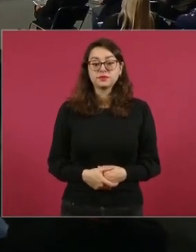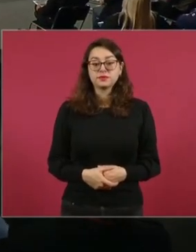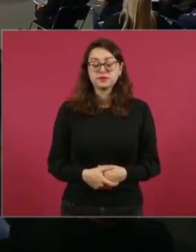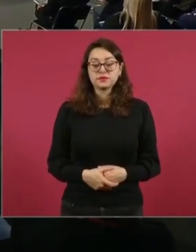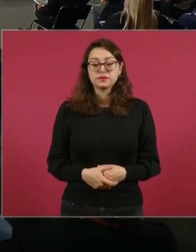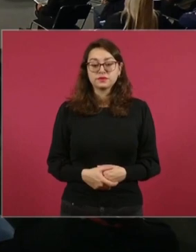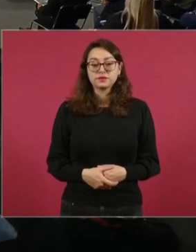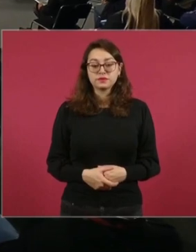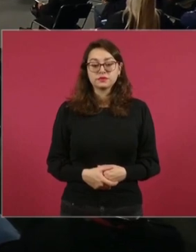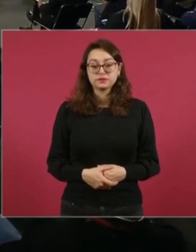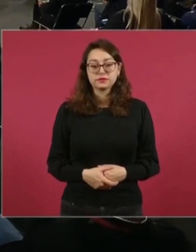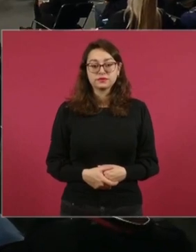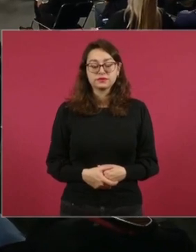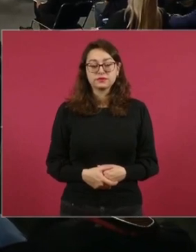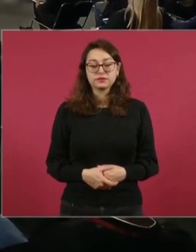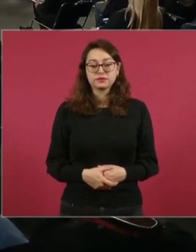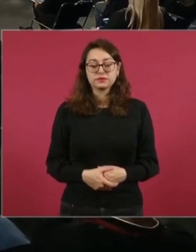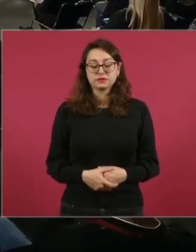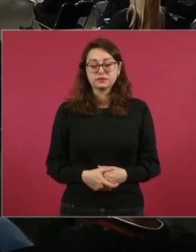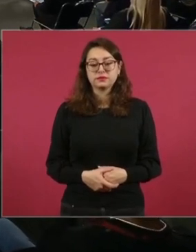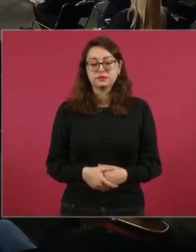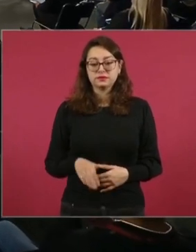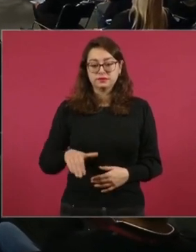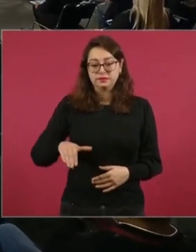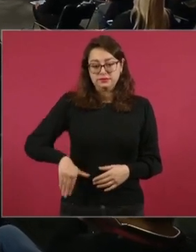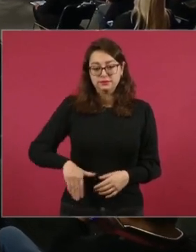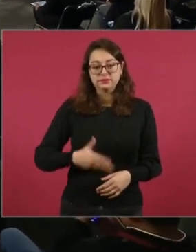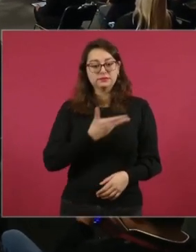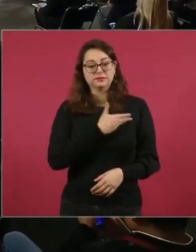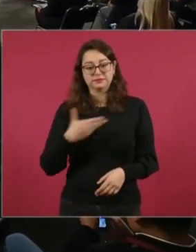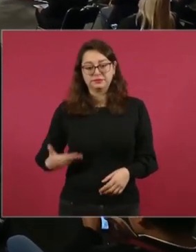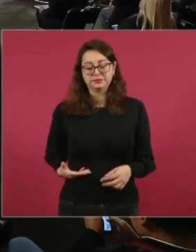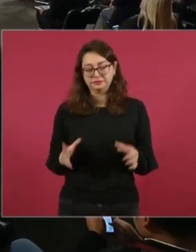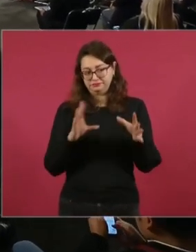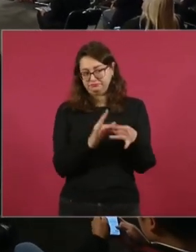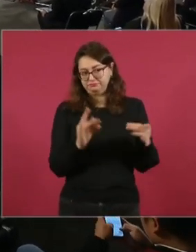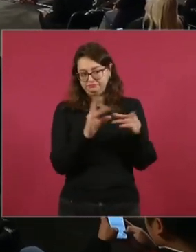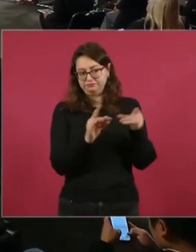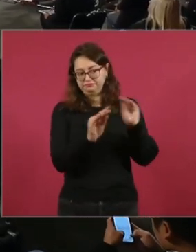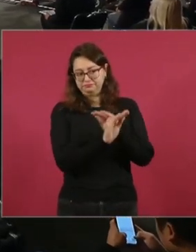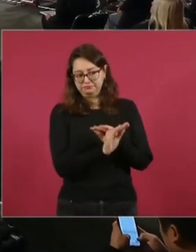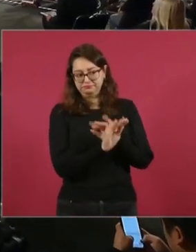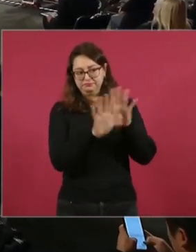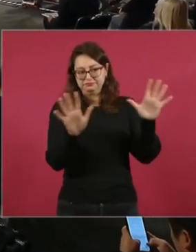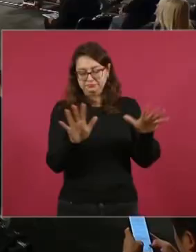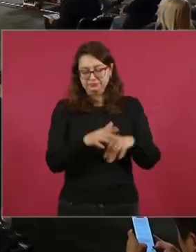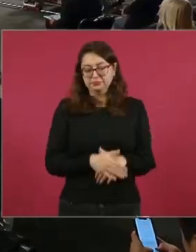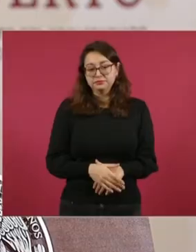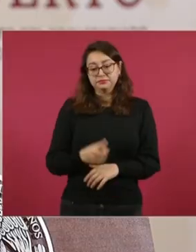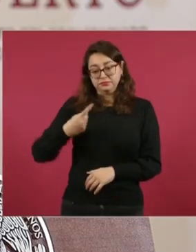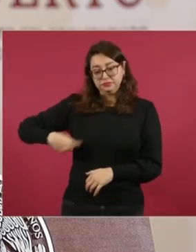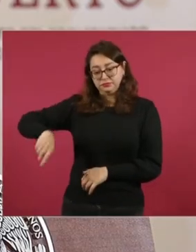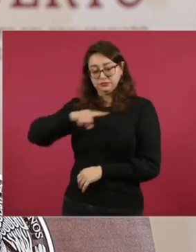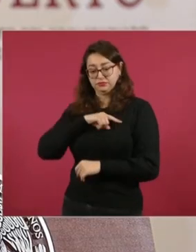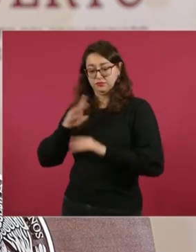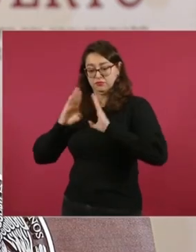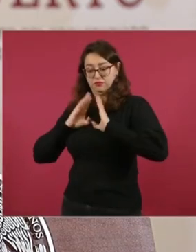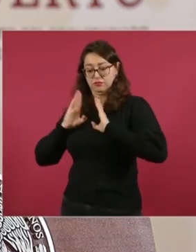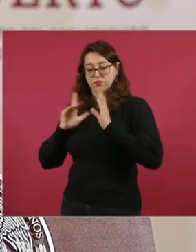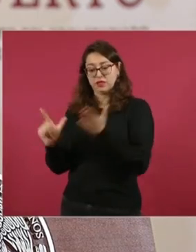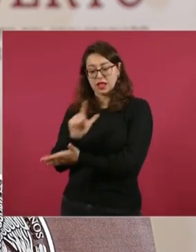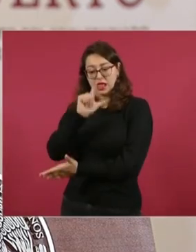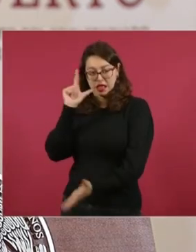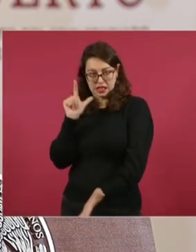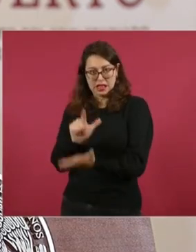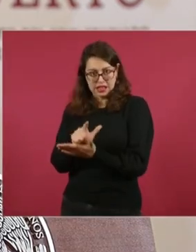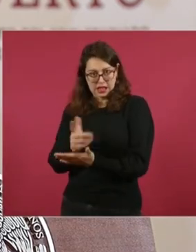Como ya citó el señor presidente, a través de este cumplimiento de la cuarta misión que tenemos en la Ley Orgánica del